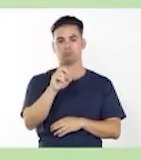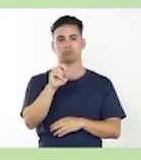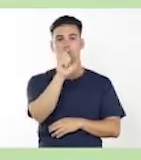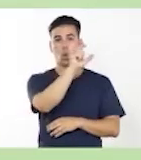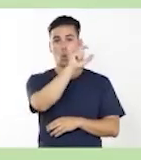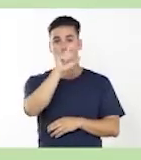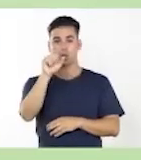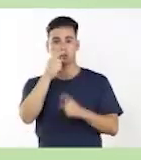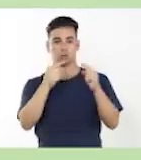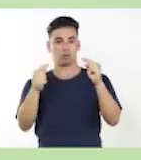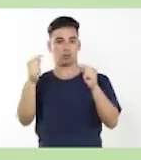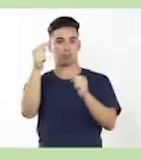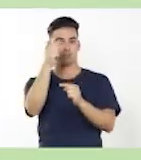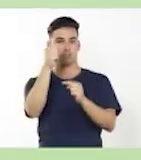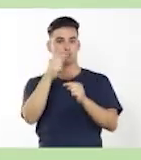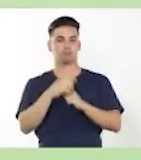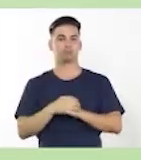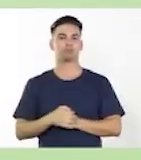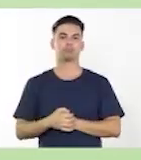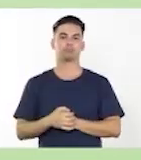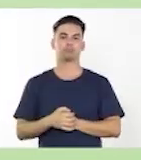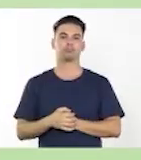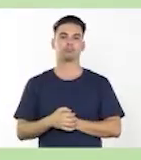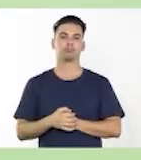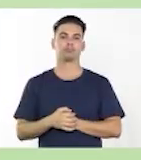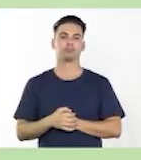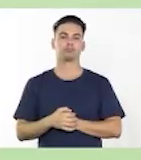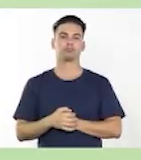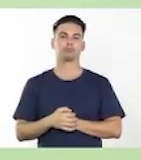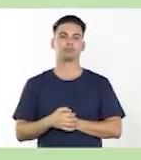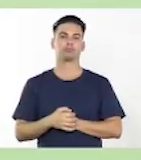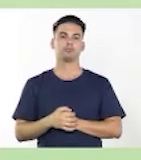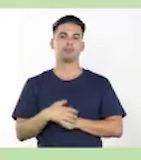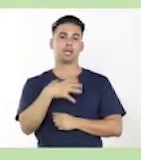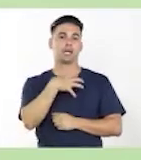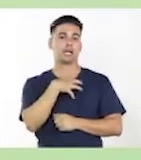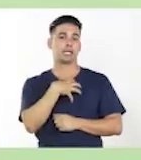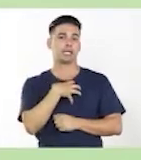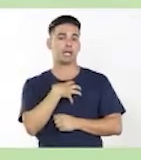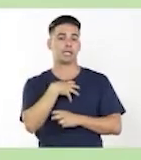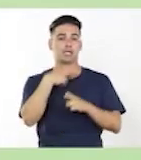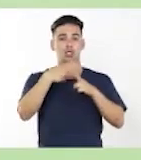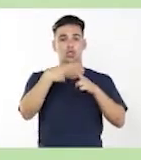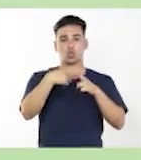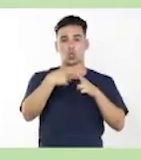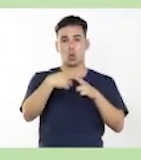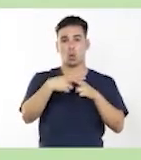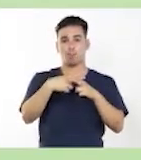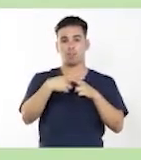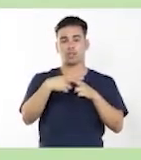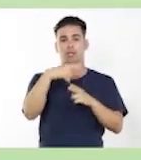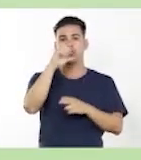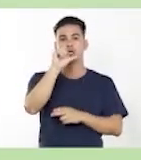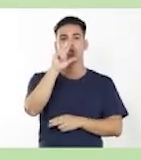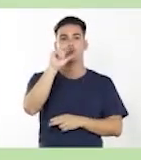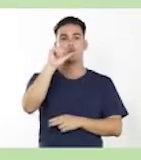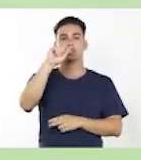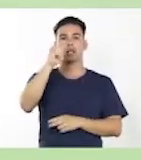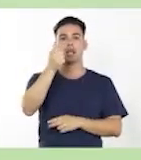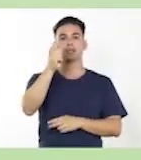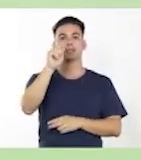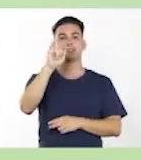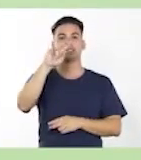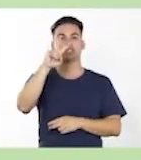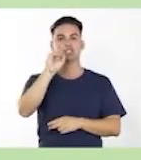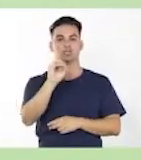principal. Recuerden, todas estas son oraciones compuestas. Que recibe el nombre de sustantivo